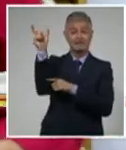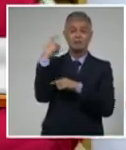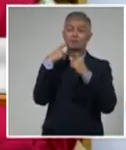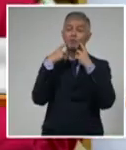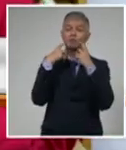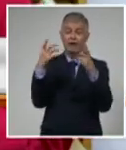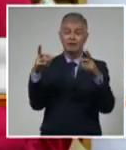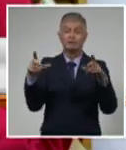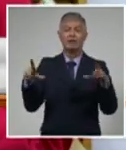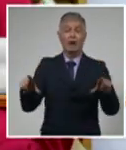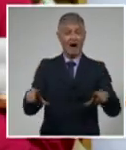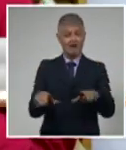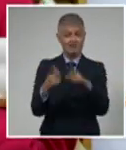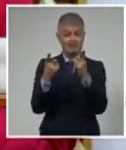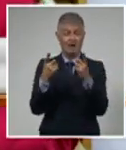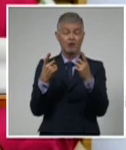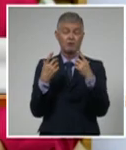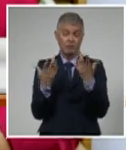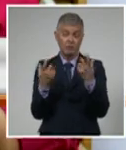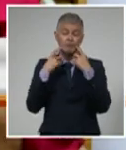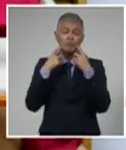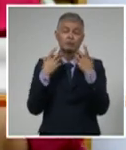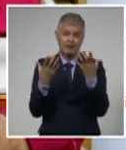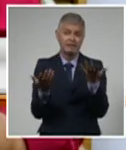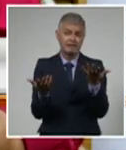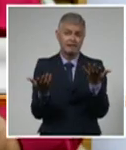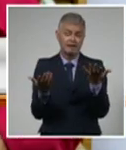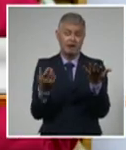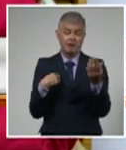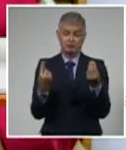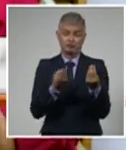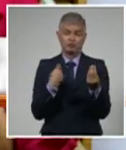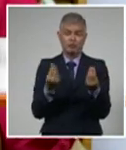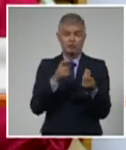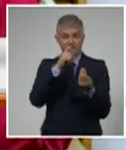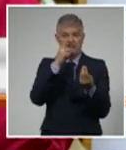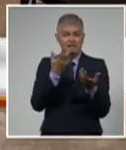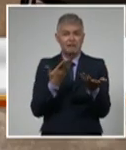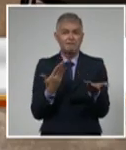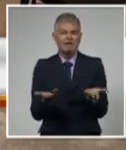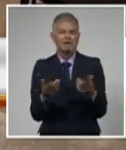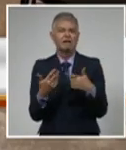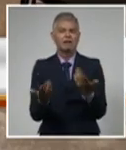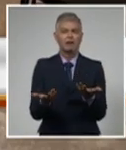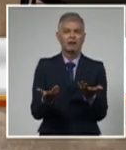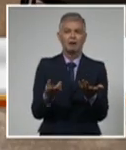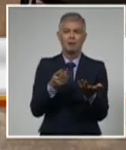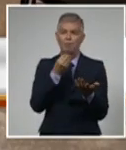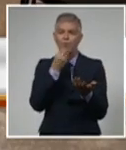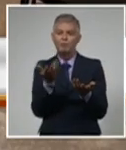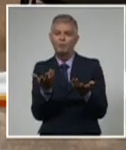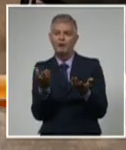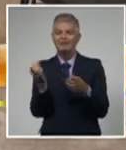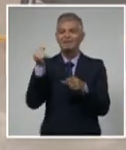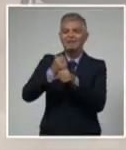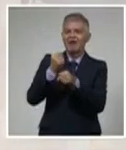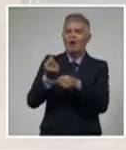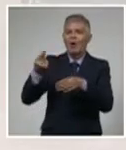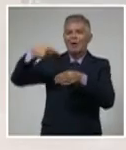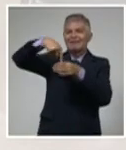aniversario importante que nos sirve para esos trabajos internos